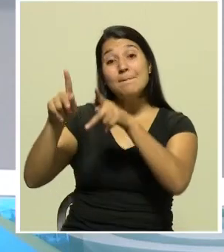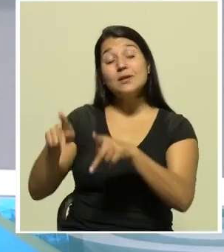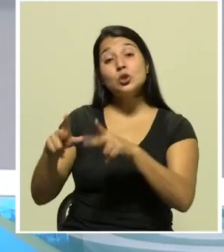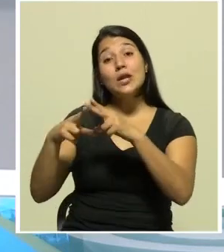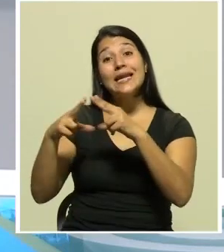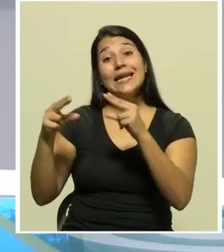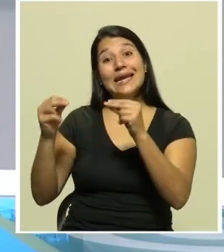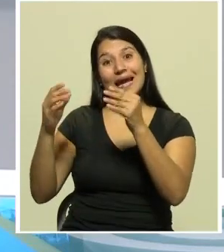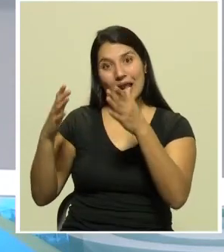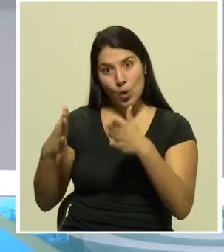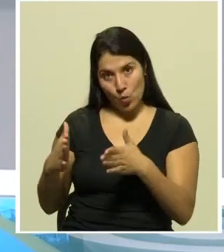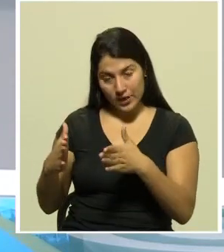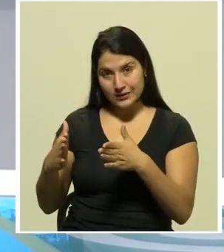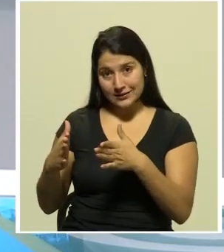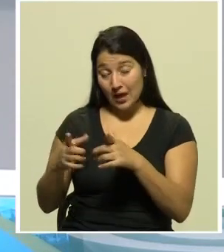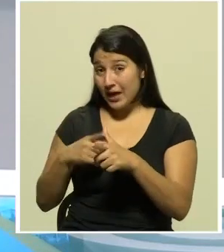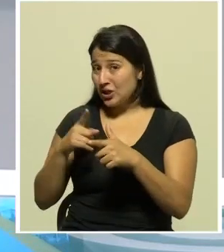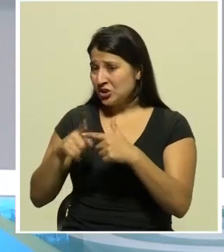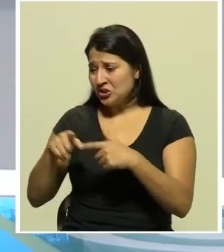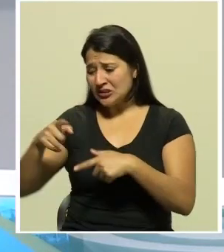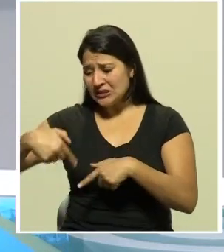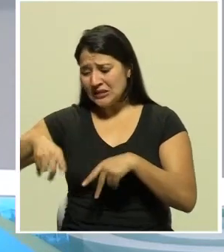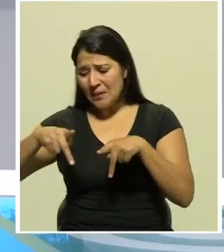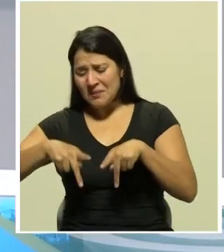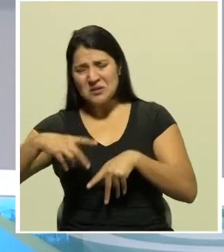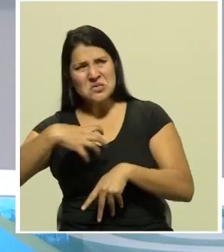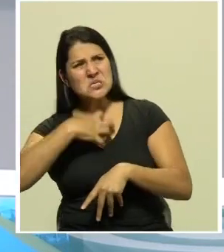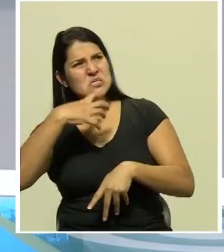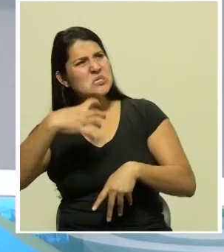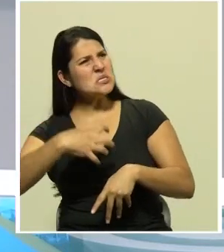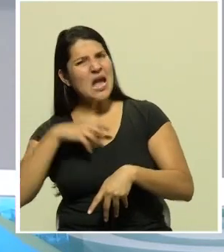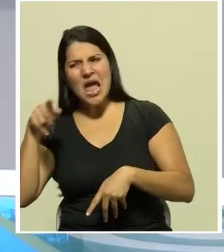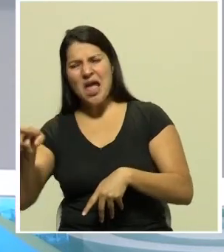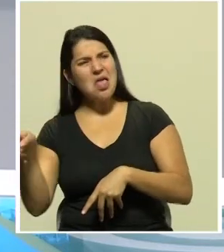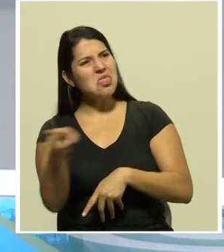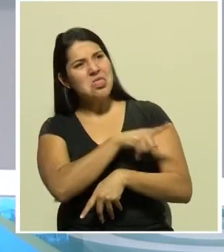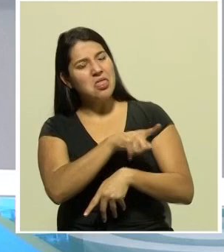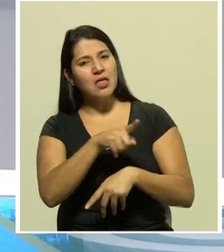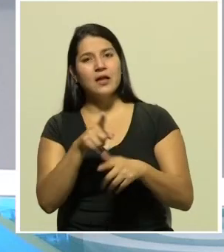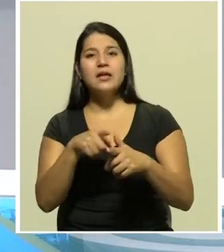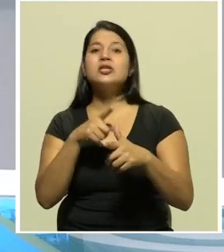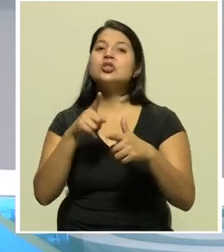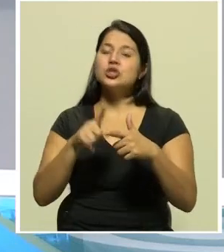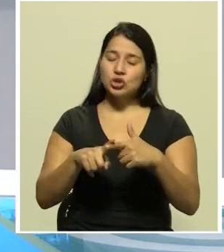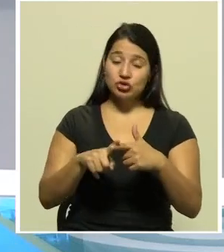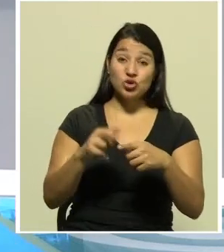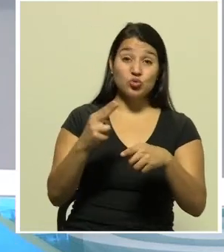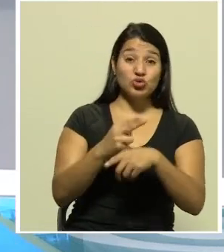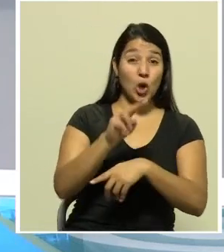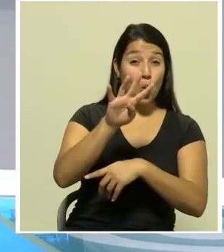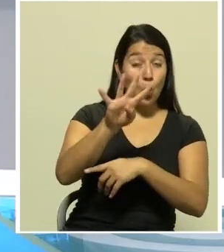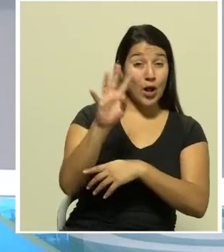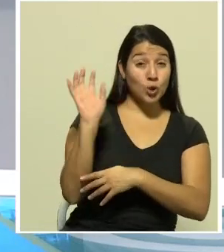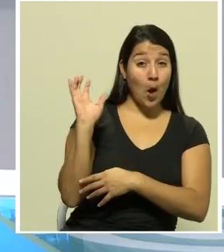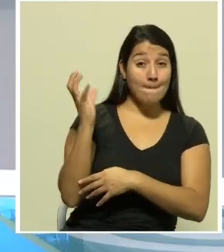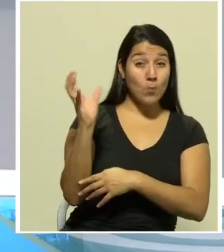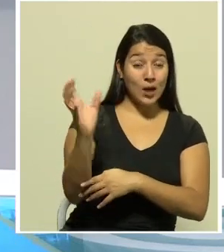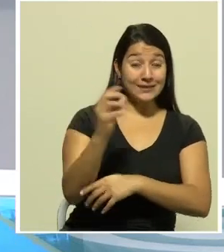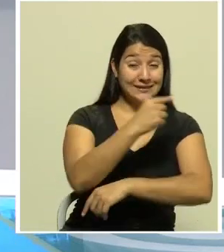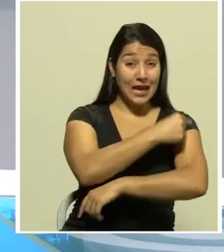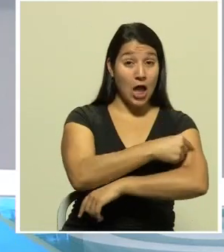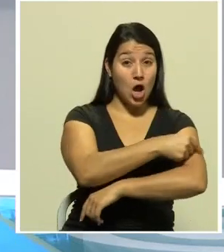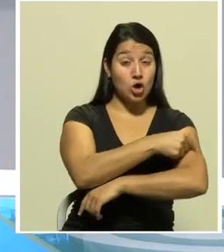que hubo que reubicar utilizando cuatro ambulancias de la Cruz Roja hasta el Salón Comunal